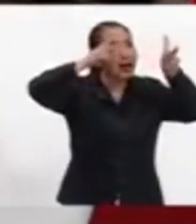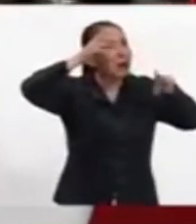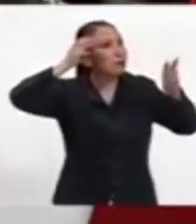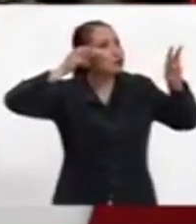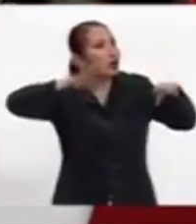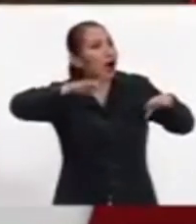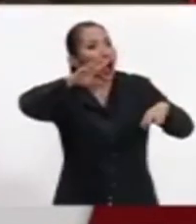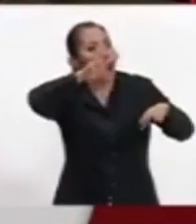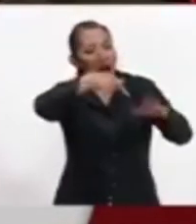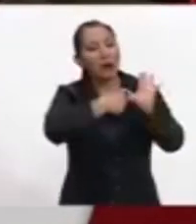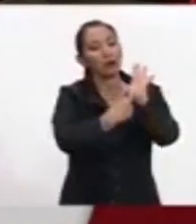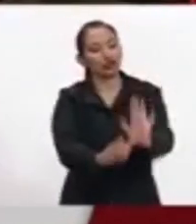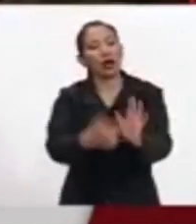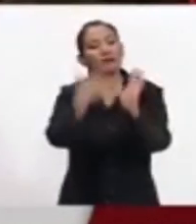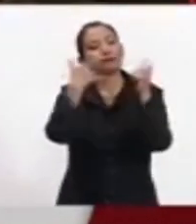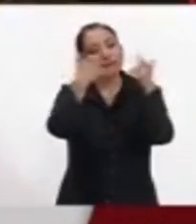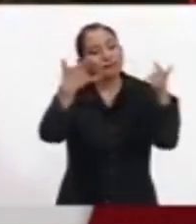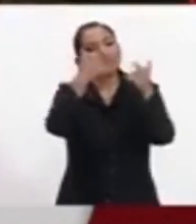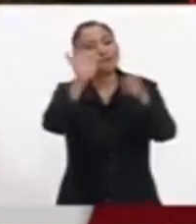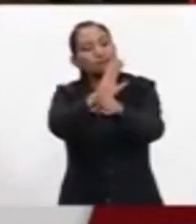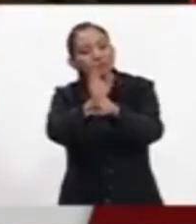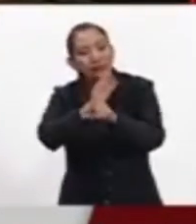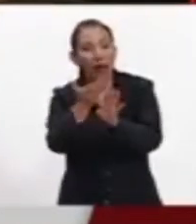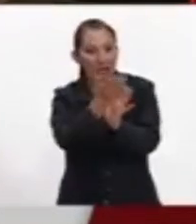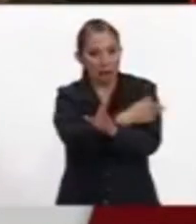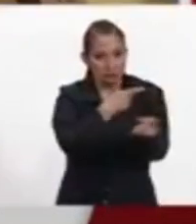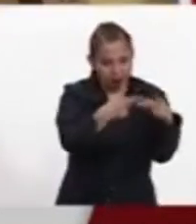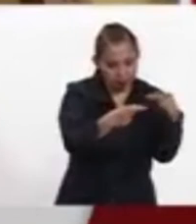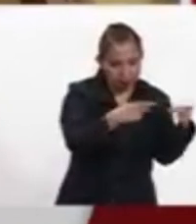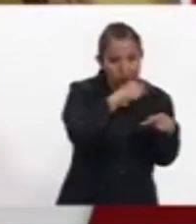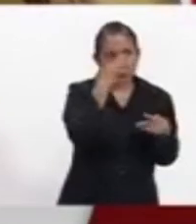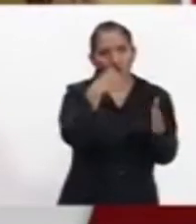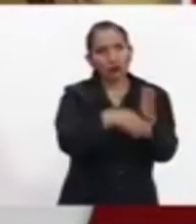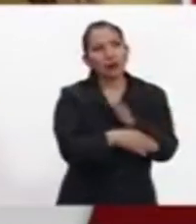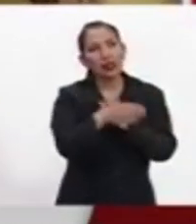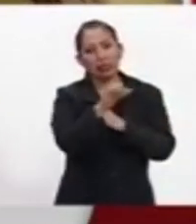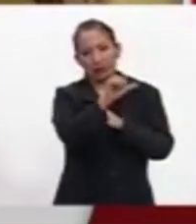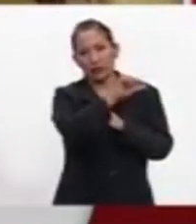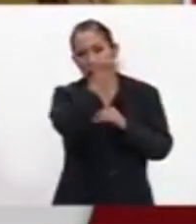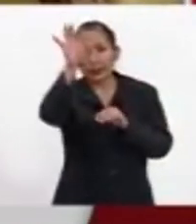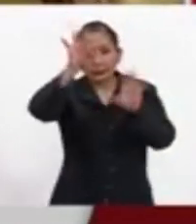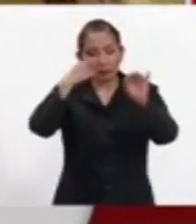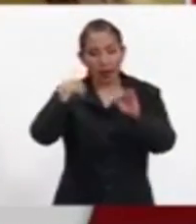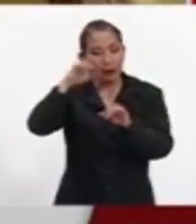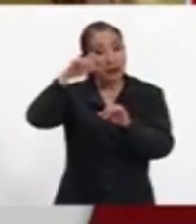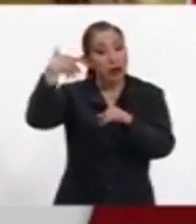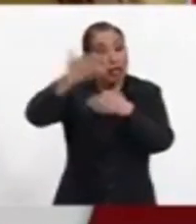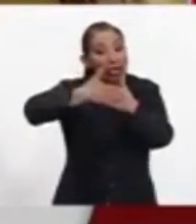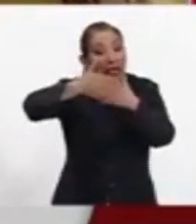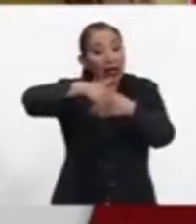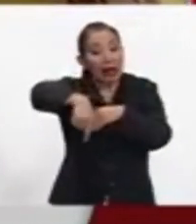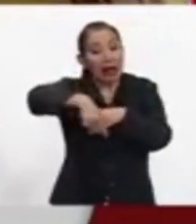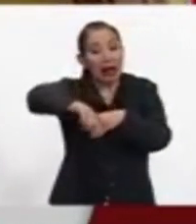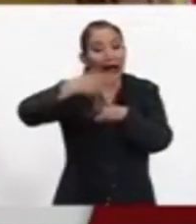la oportunidad de presentar estos documentales, que fueron preparados a partir del 2016 con miras, justamente a esta